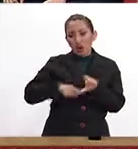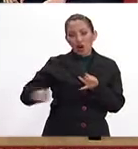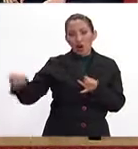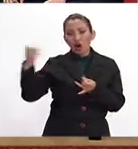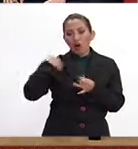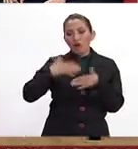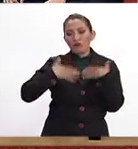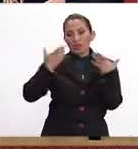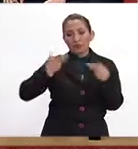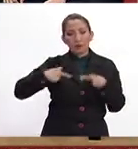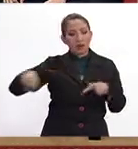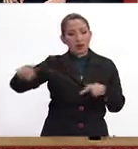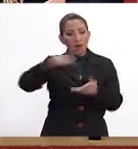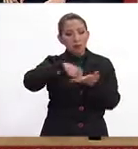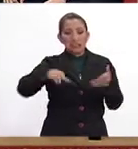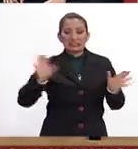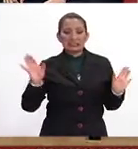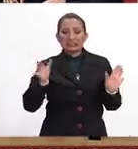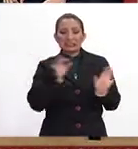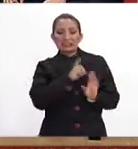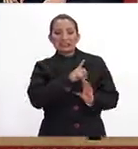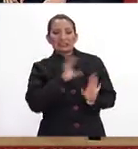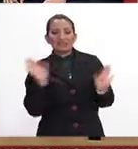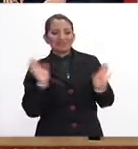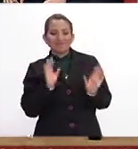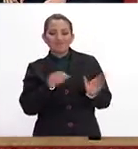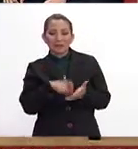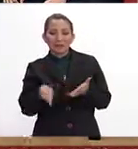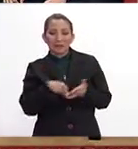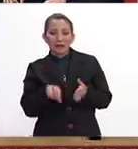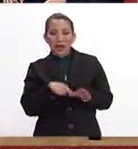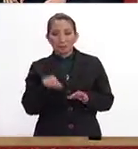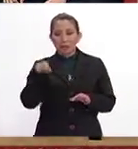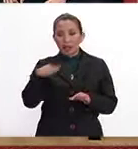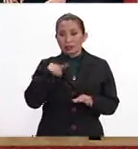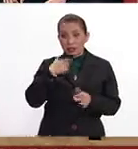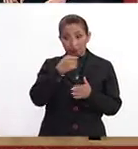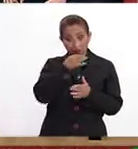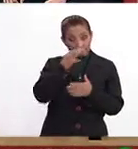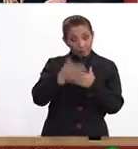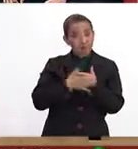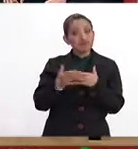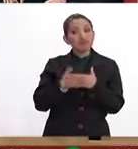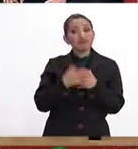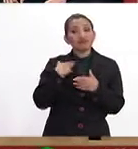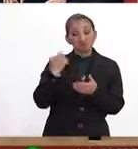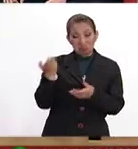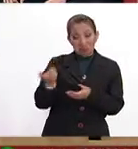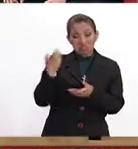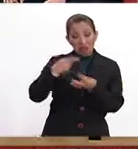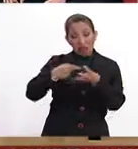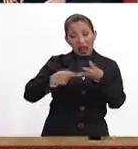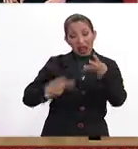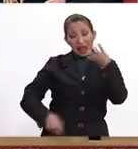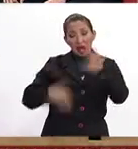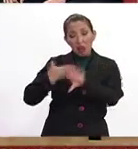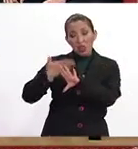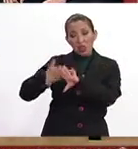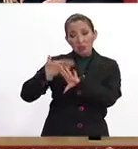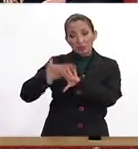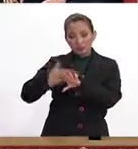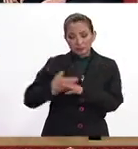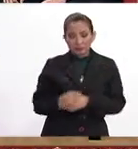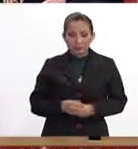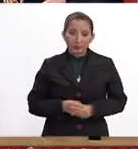baja de la confianza del consumidor, estas amenazas de las cuales estamos hablando, pero un, digamos,